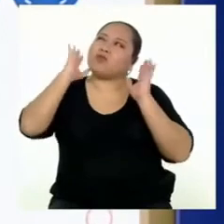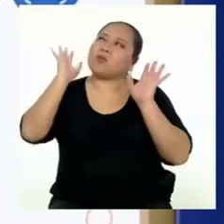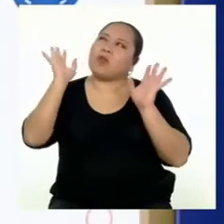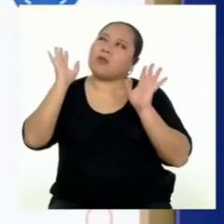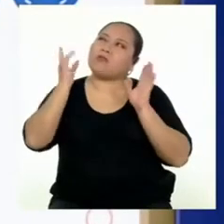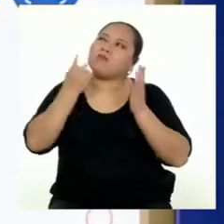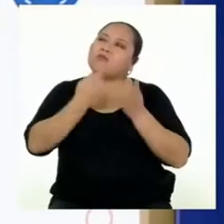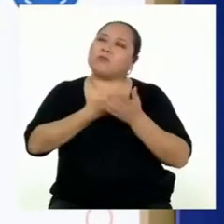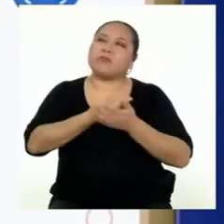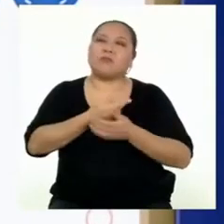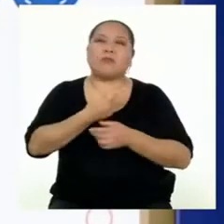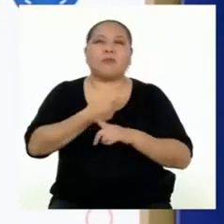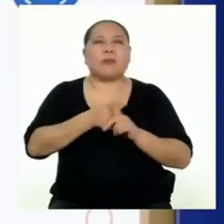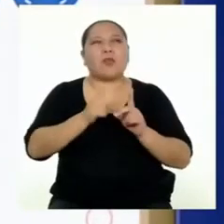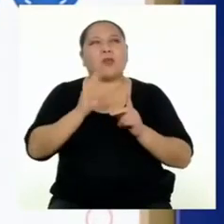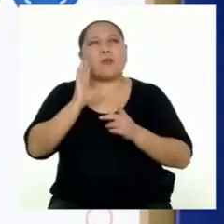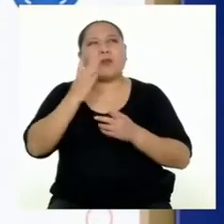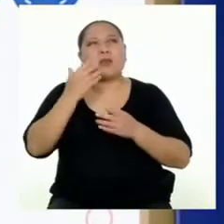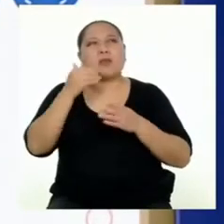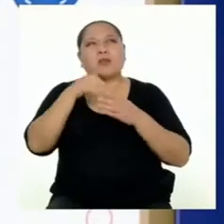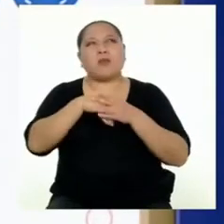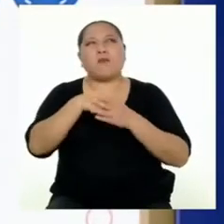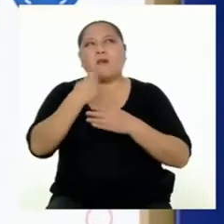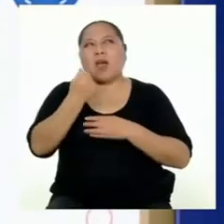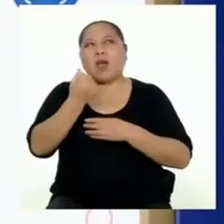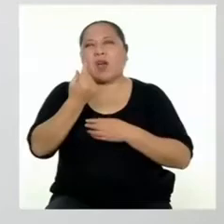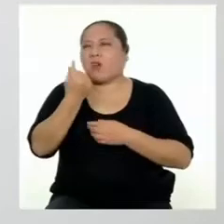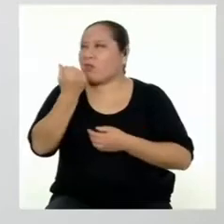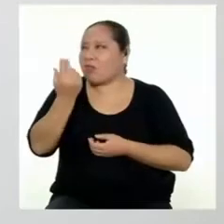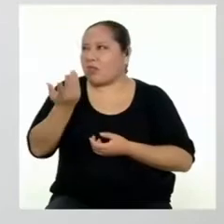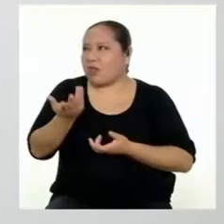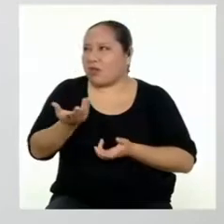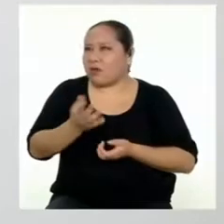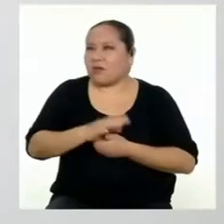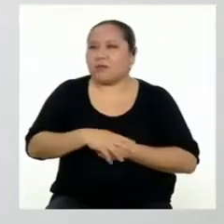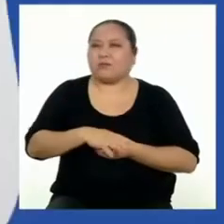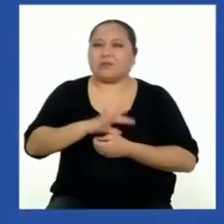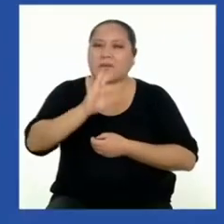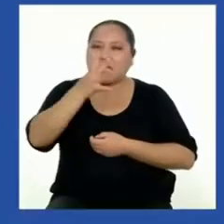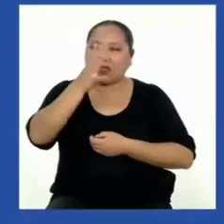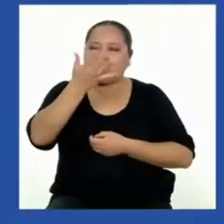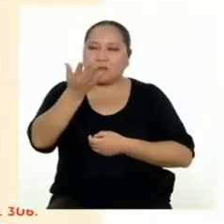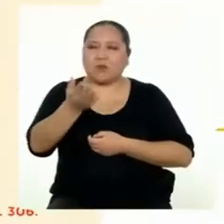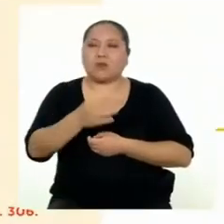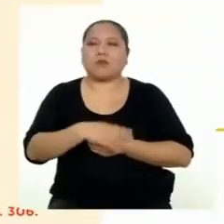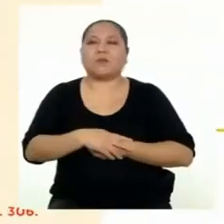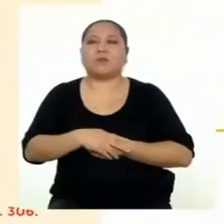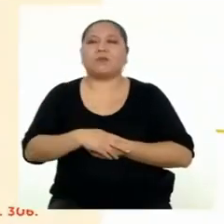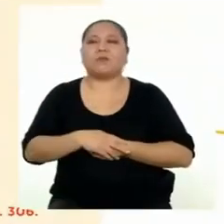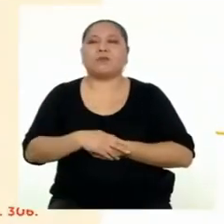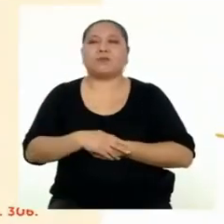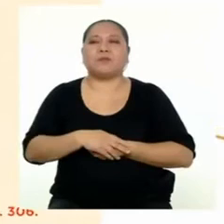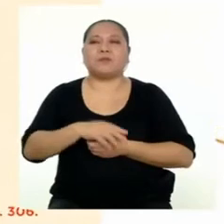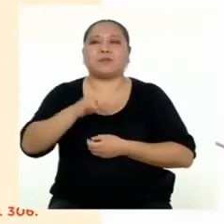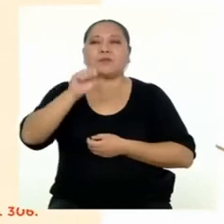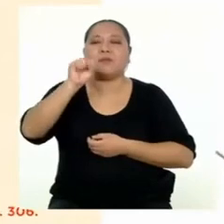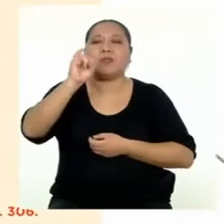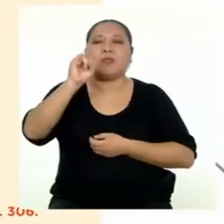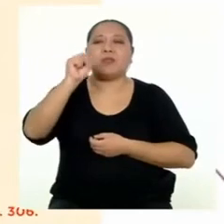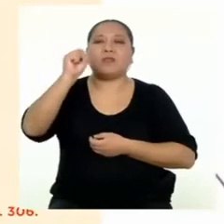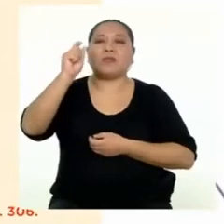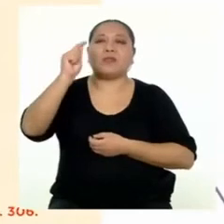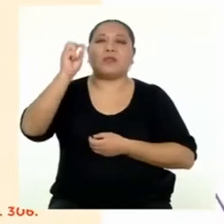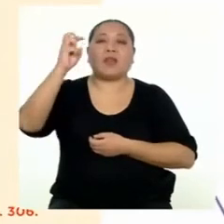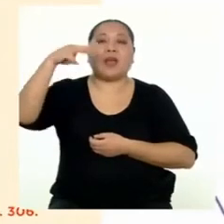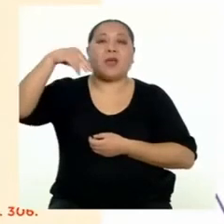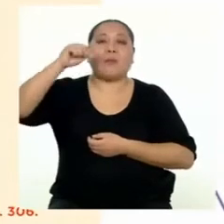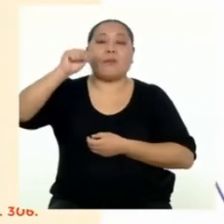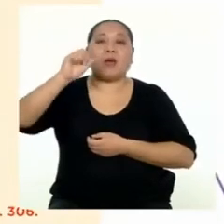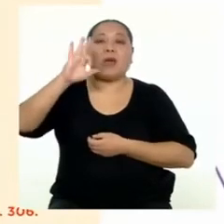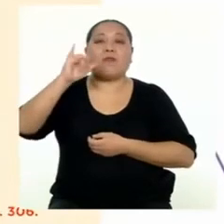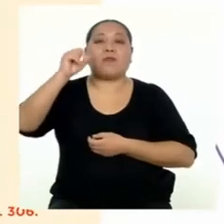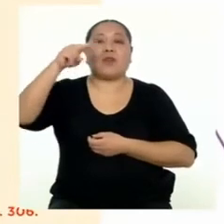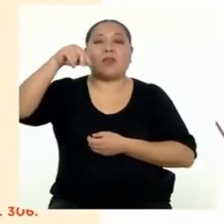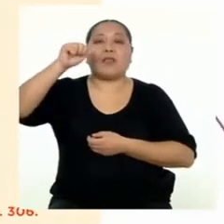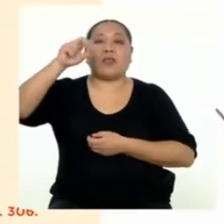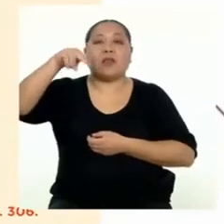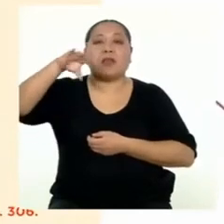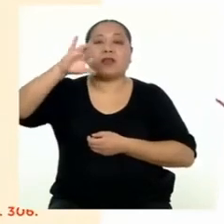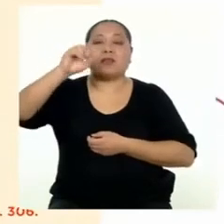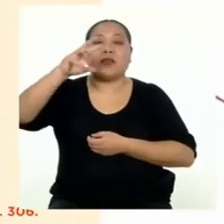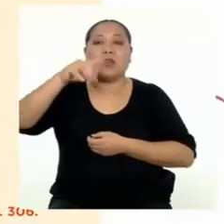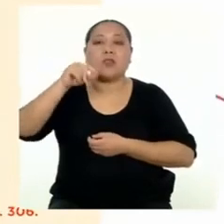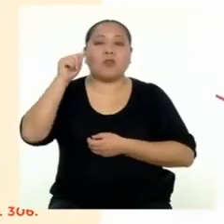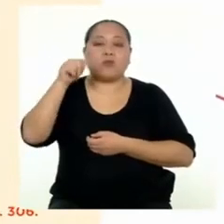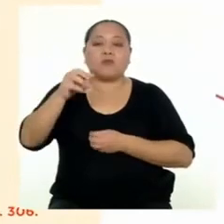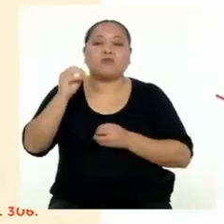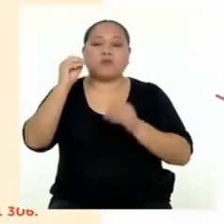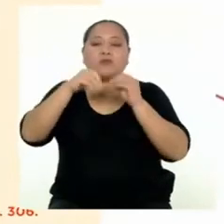sé. Pero me suena a bancos, dinero y esas cosas. ¡Por ahí va! El sistema financiero está compuesto